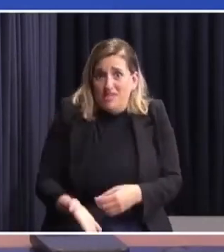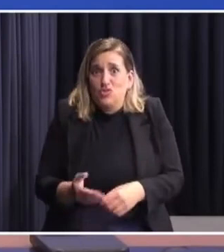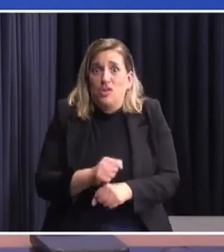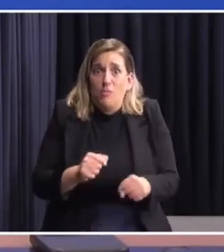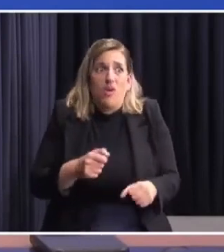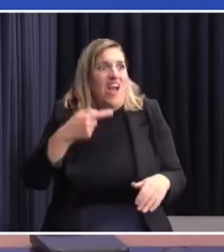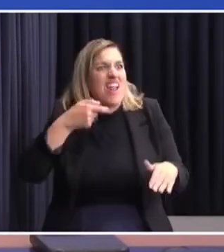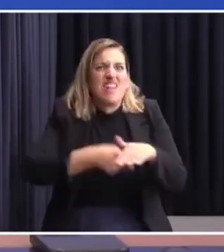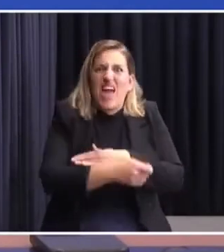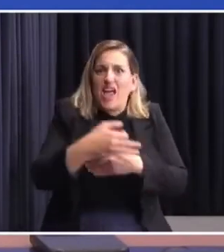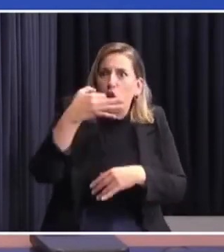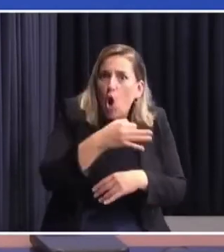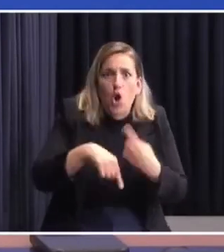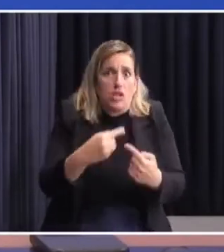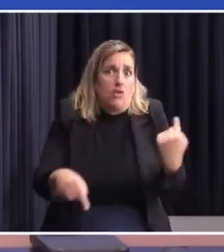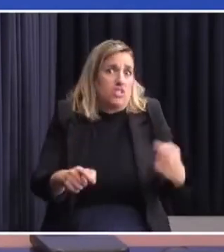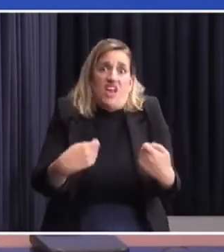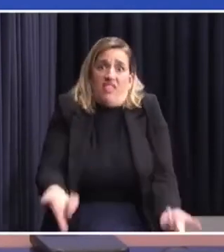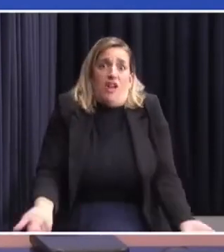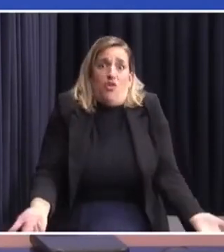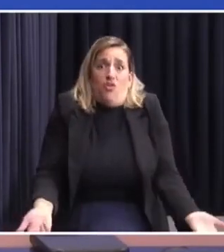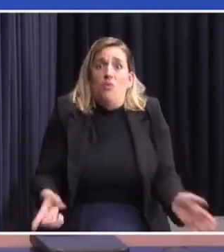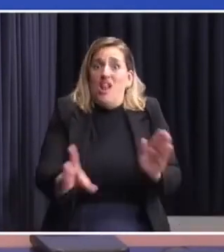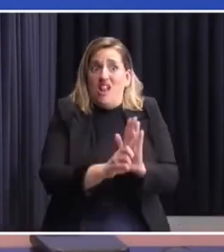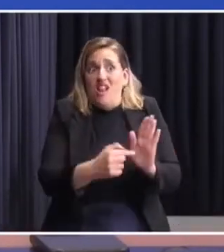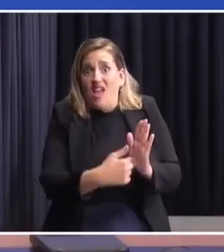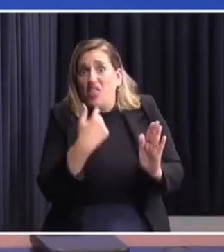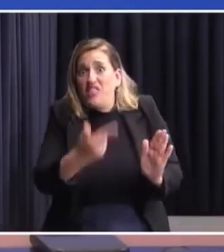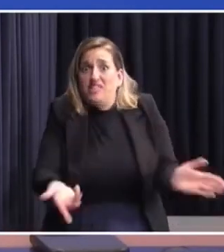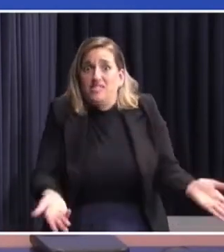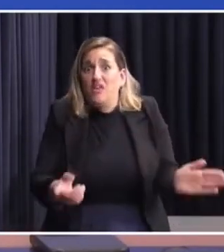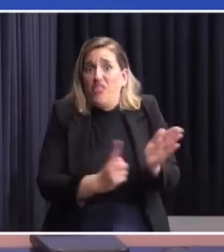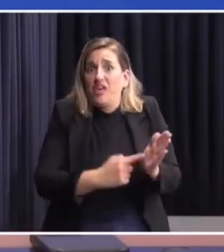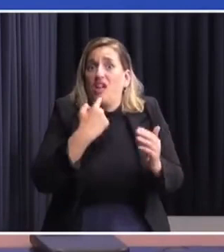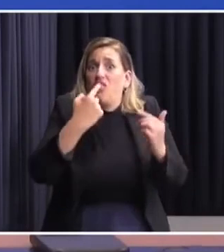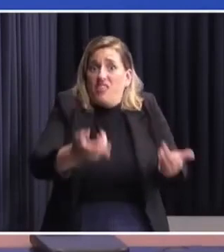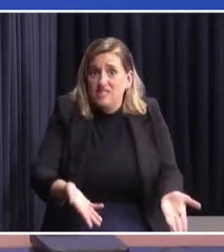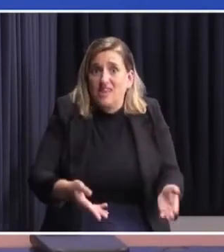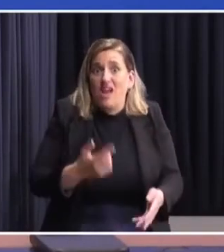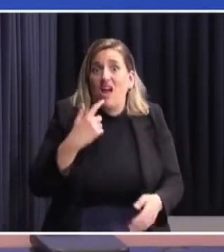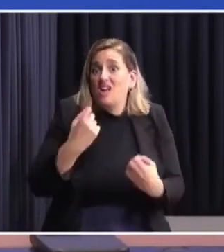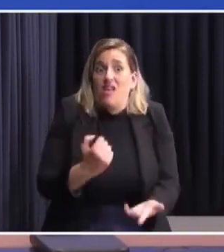Fuera narco o fuera cualquier cosa, había que darlo. De acuerdo a la ley actual, a los decretos actuales, había que darlo.